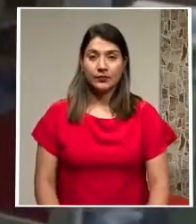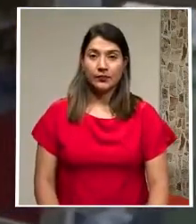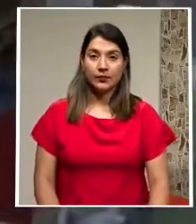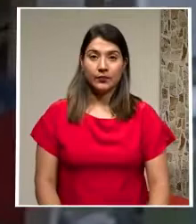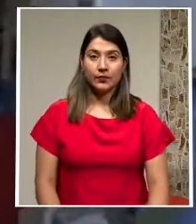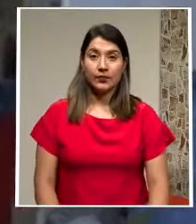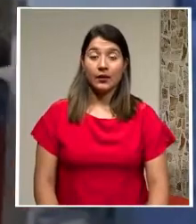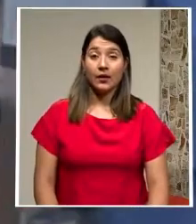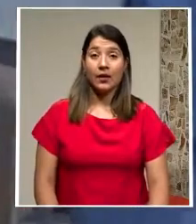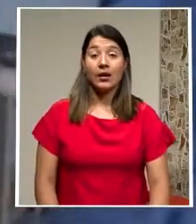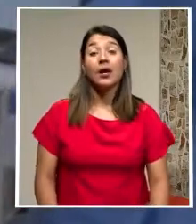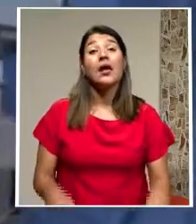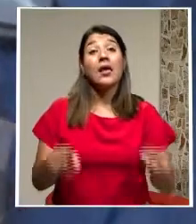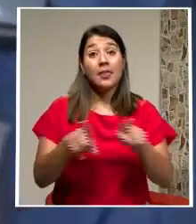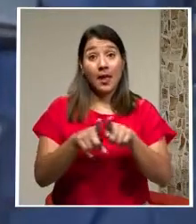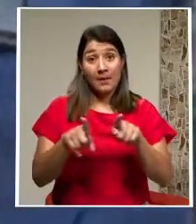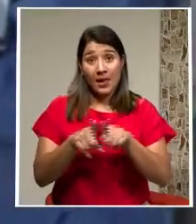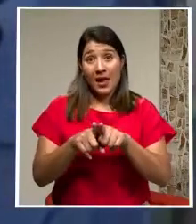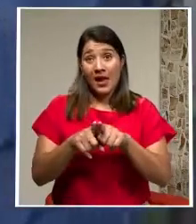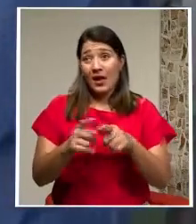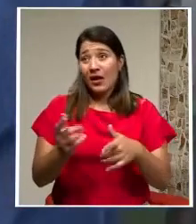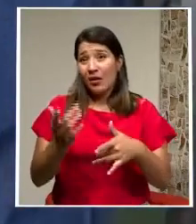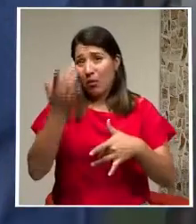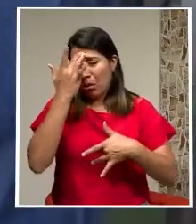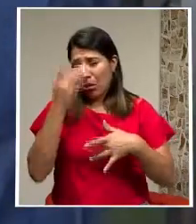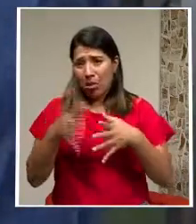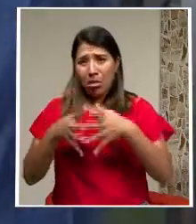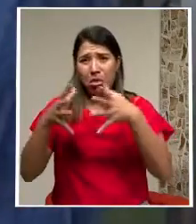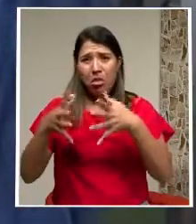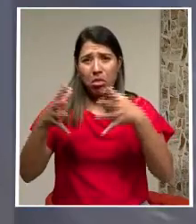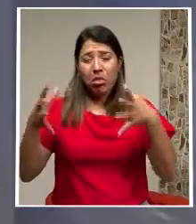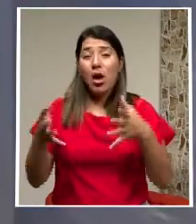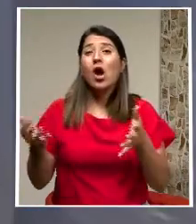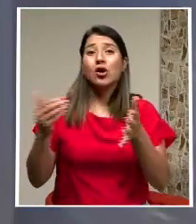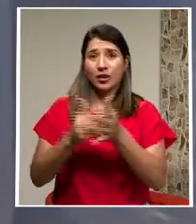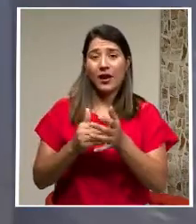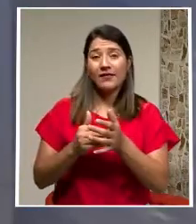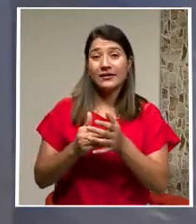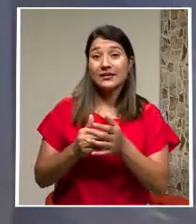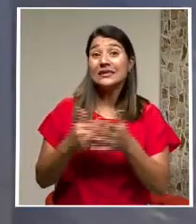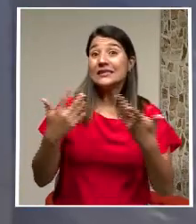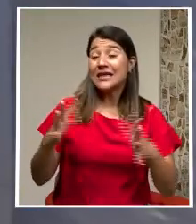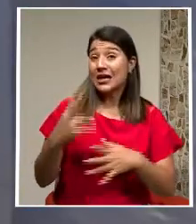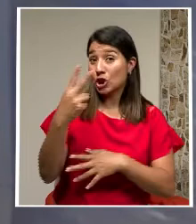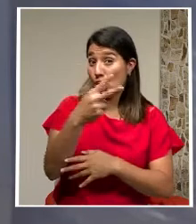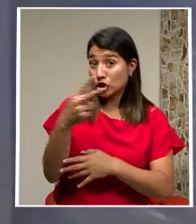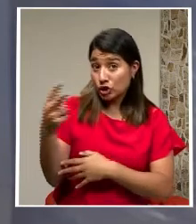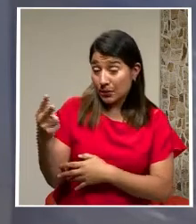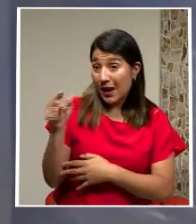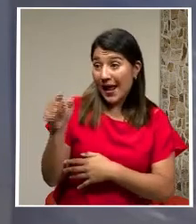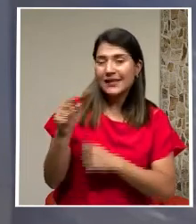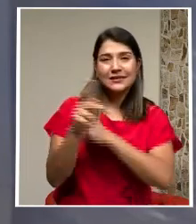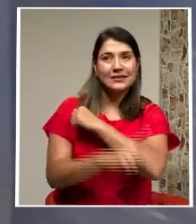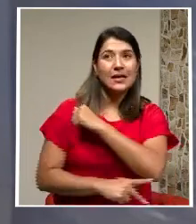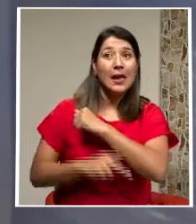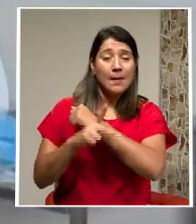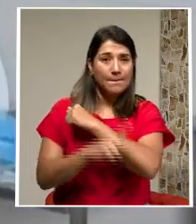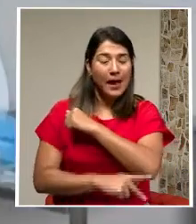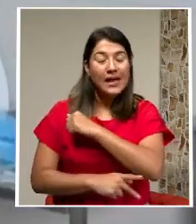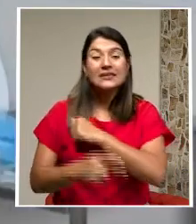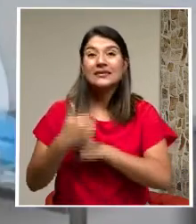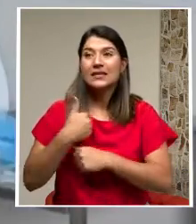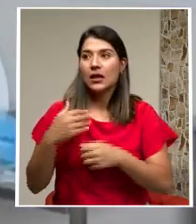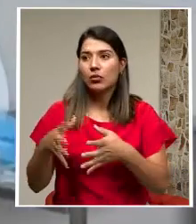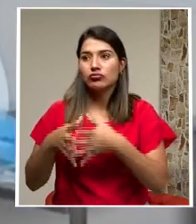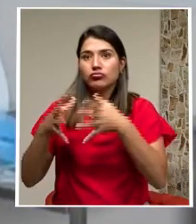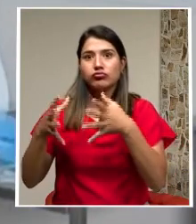Al otro lado Del río de la Plata Las infecciones Han vuelto a marcar Un nuevo récord Hace ya dos semanas Que el país vive Un vertiginoso aumento De los